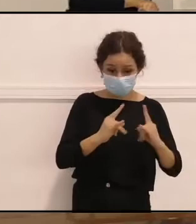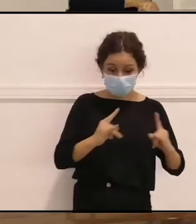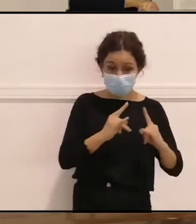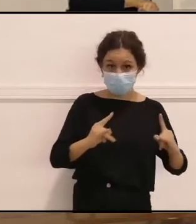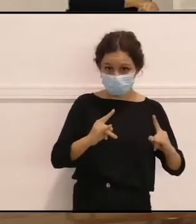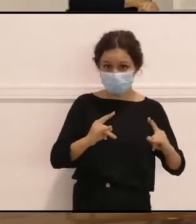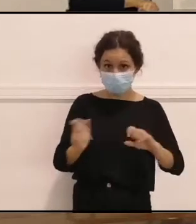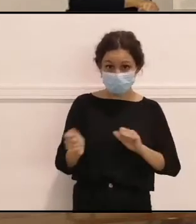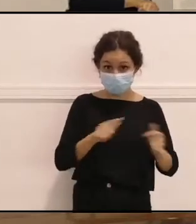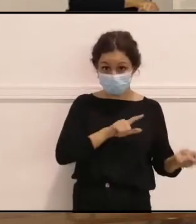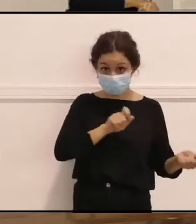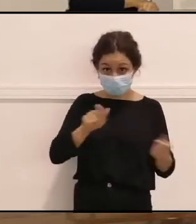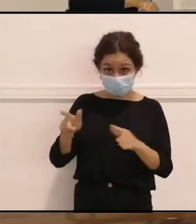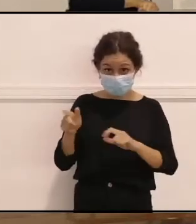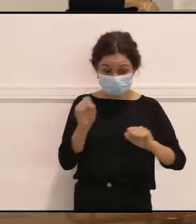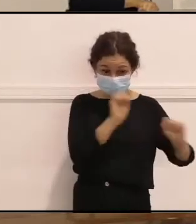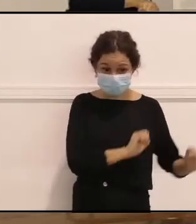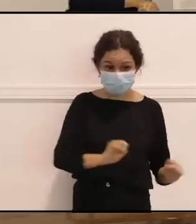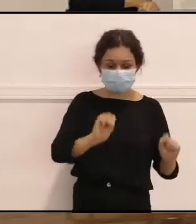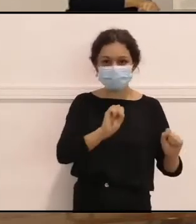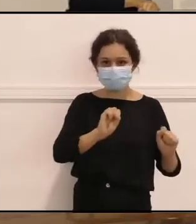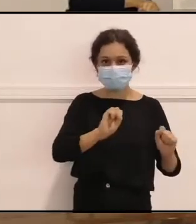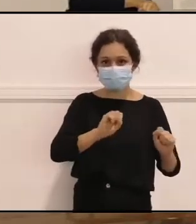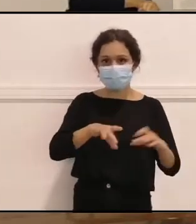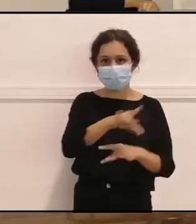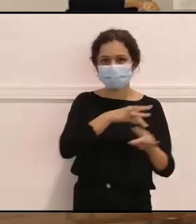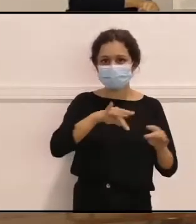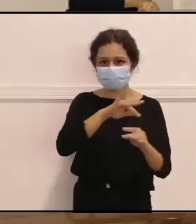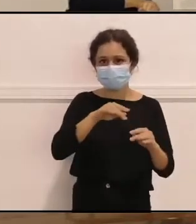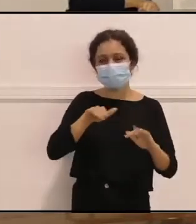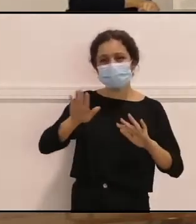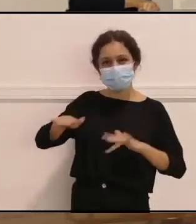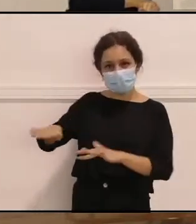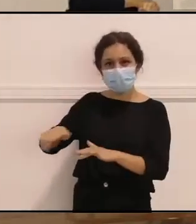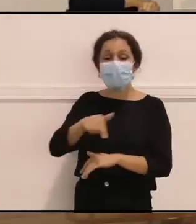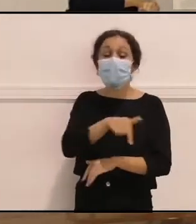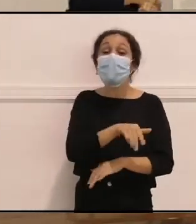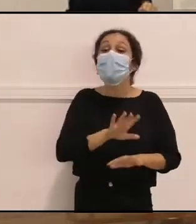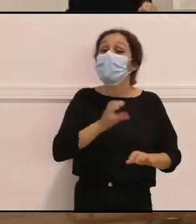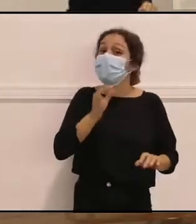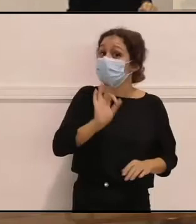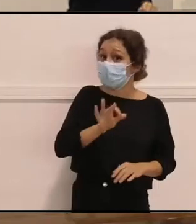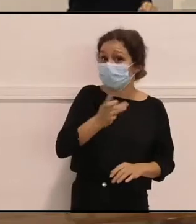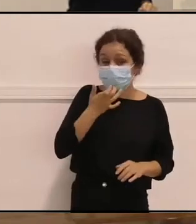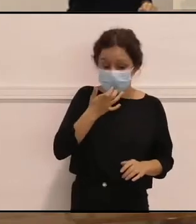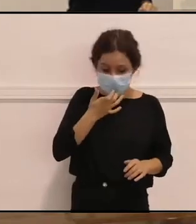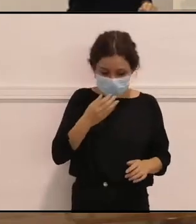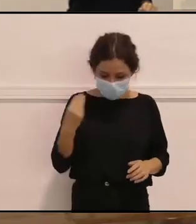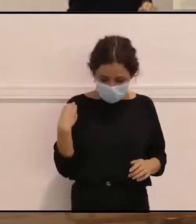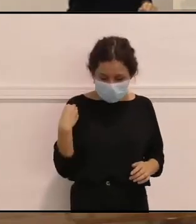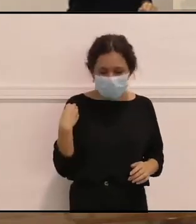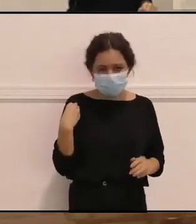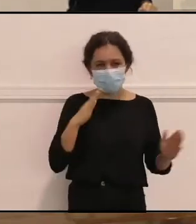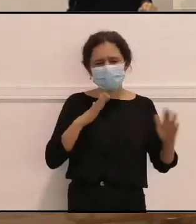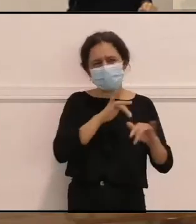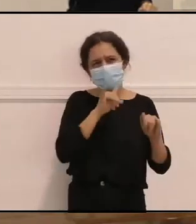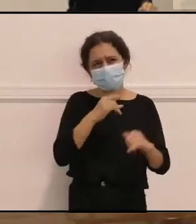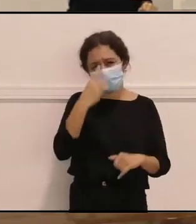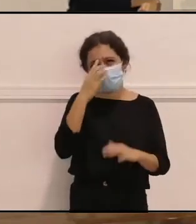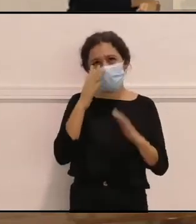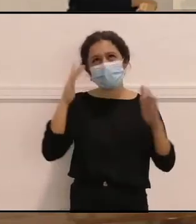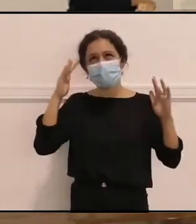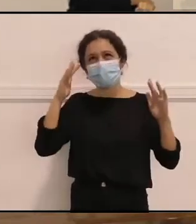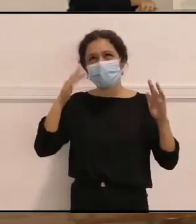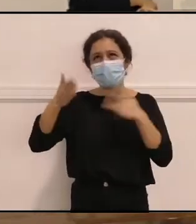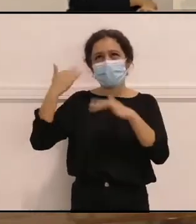refugiados en mitad del desierto, ¿no? Como persona saharaui. Y sí es verdad que si me preguntas por momentos felices, los traslado a mi